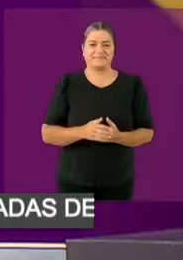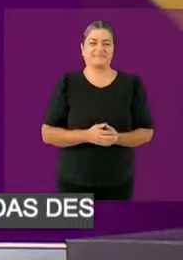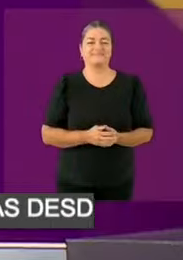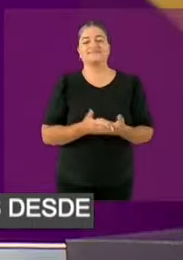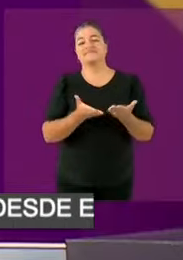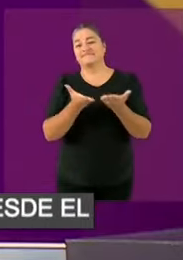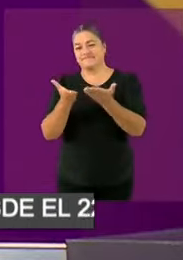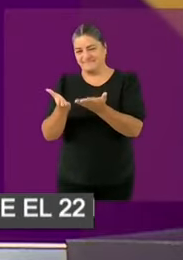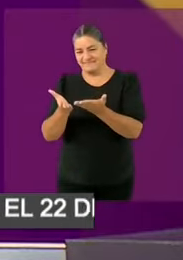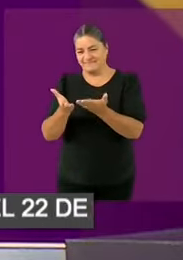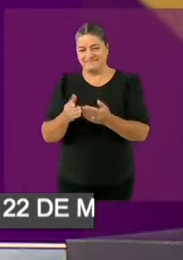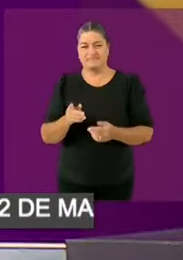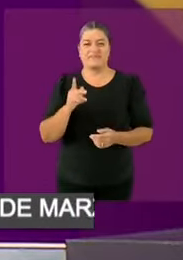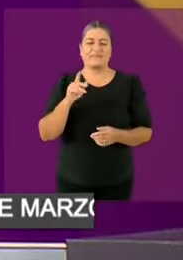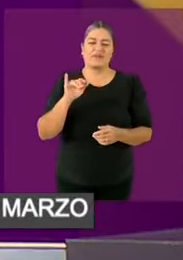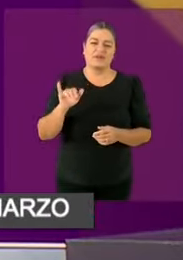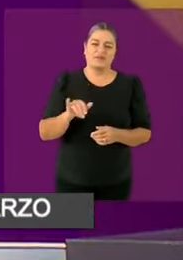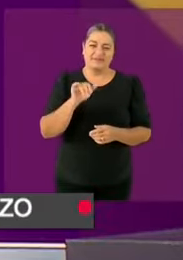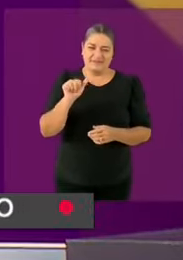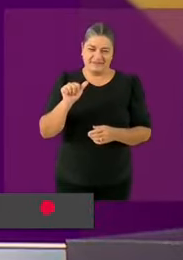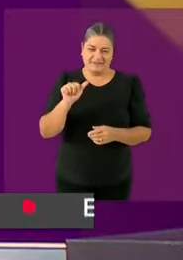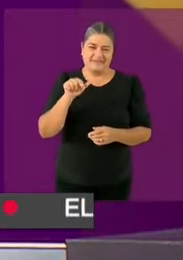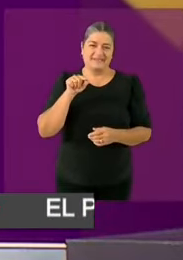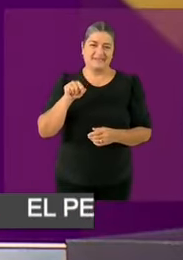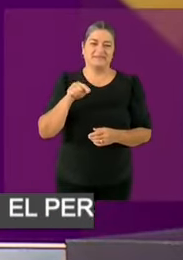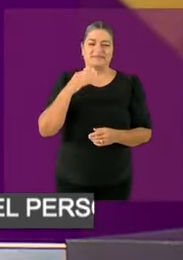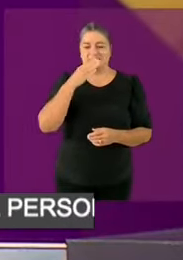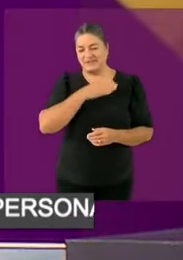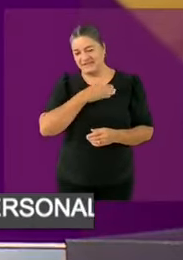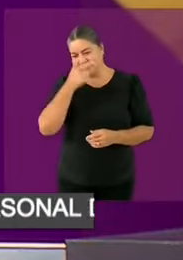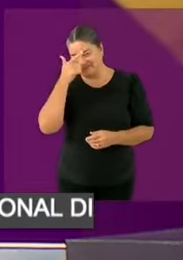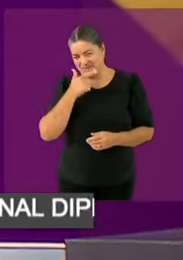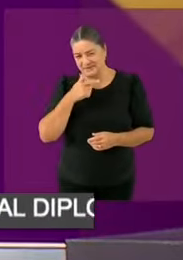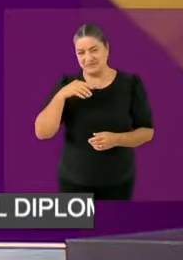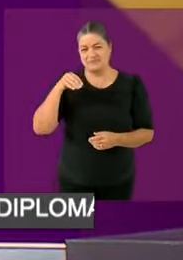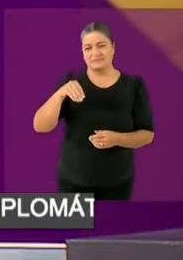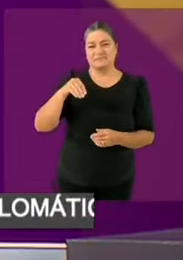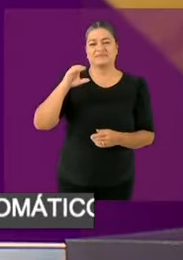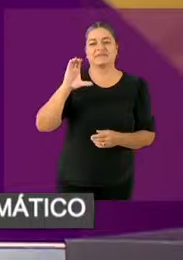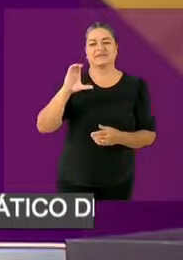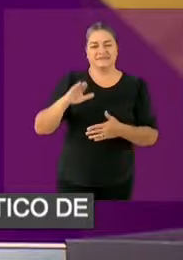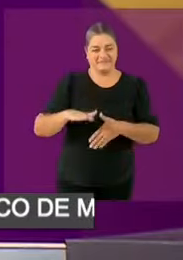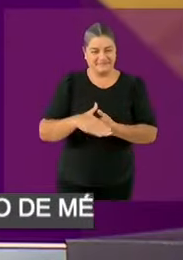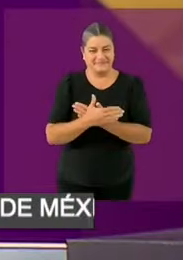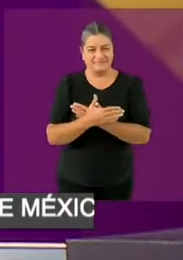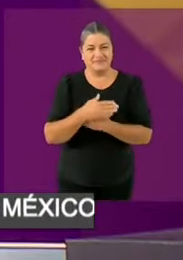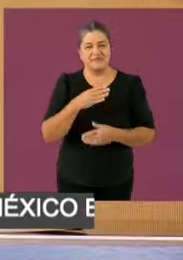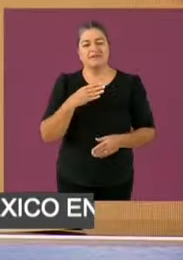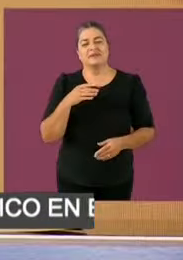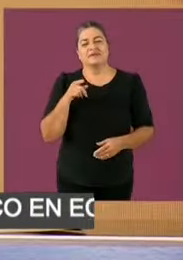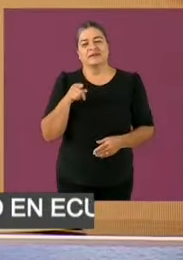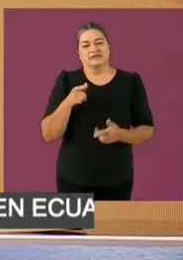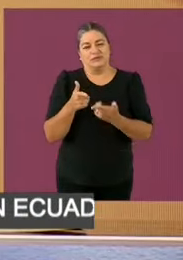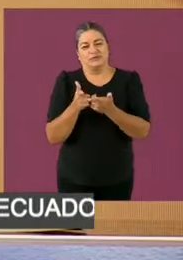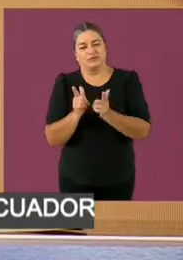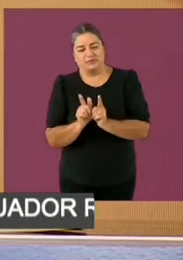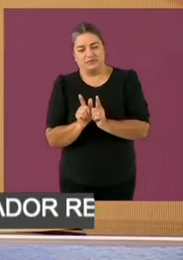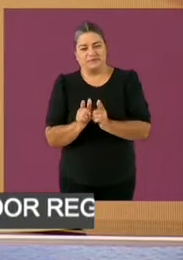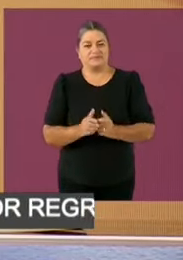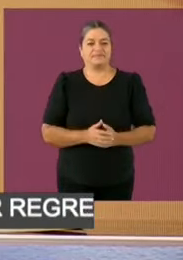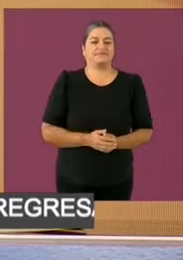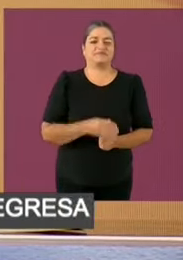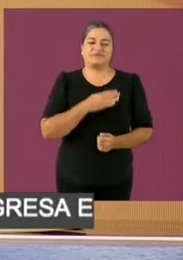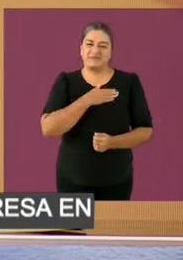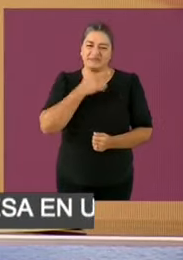Movimiento Ciudadano. Candidato Maínez, buenas noches. Buenas noches. Muchas gracias. Gusto en saludarles. Xochitl Galvez, candidata de la